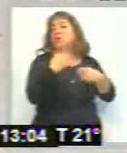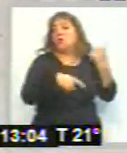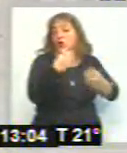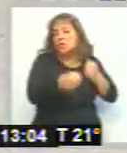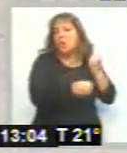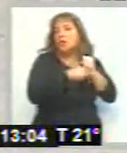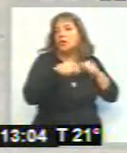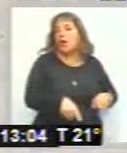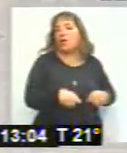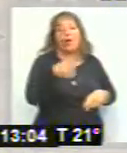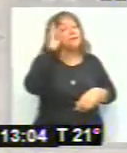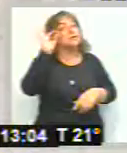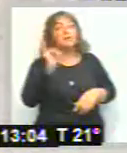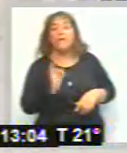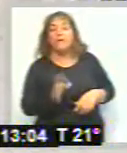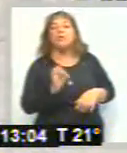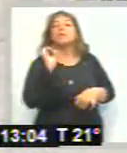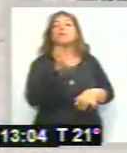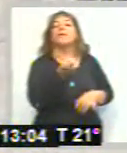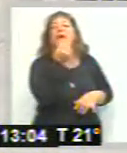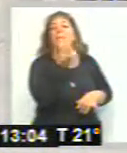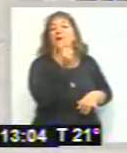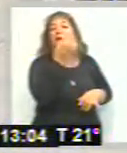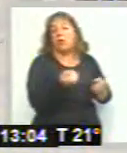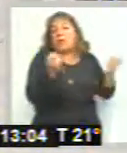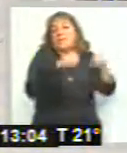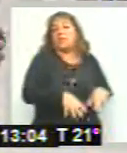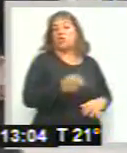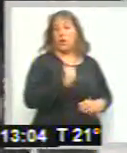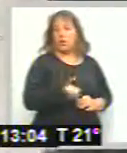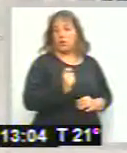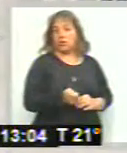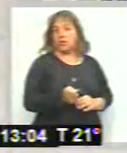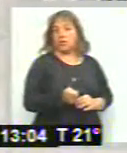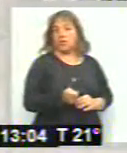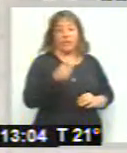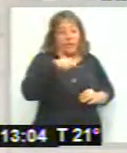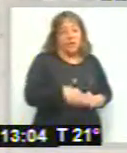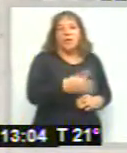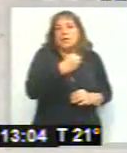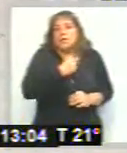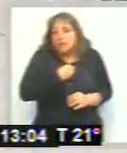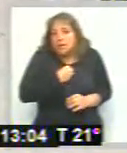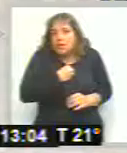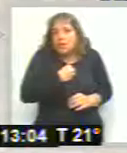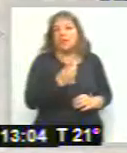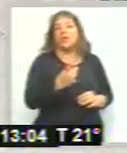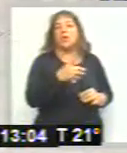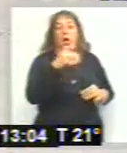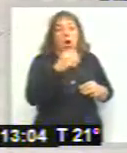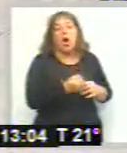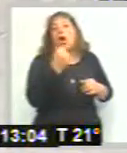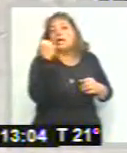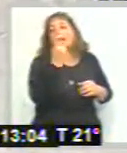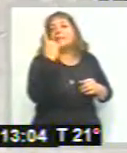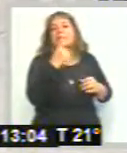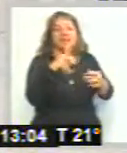momento, teniendo en cuenta que solamente había declarado a comienzos de este juicio. En este sentido, estaría realizándose recién la etapa de